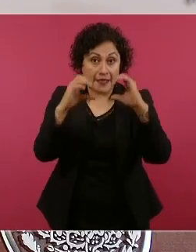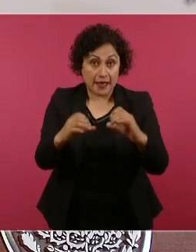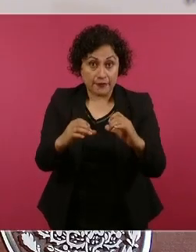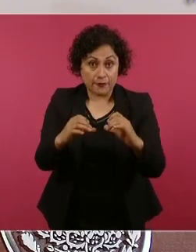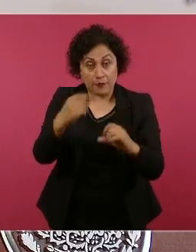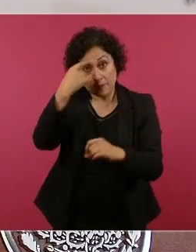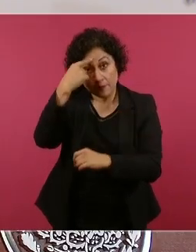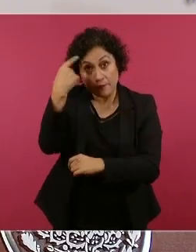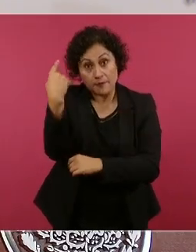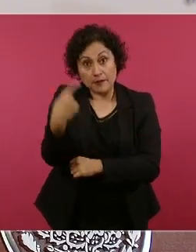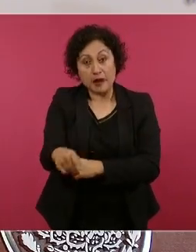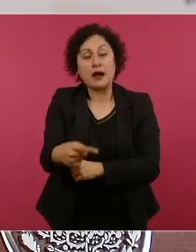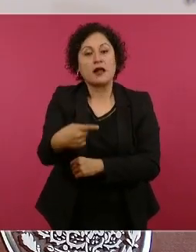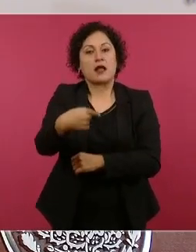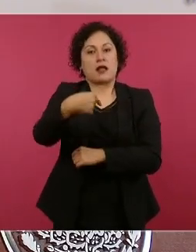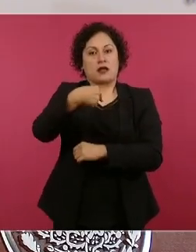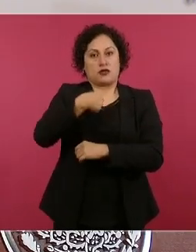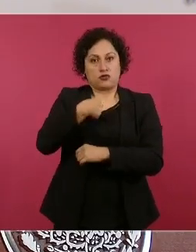porque yo,